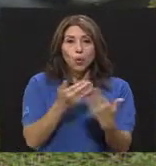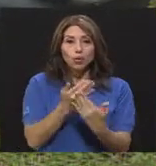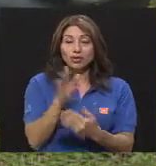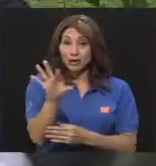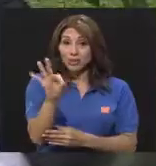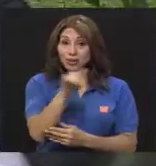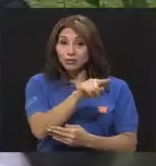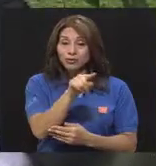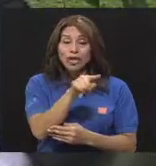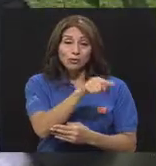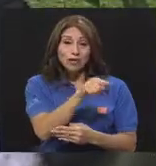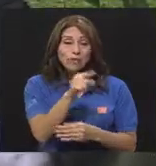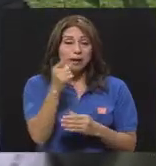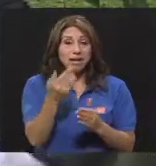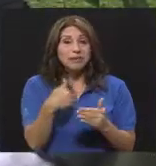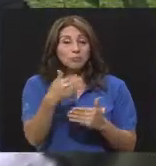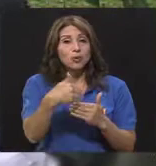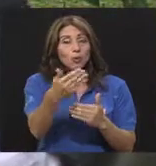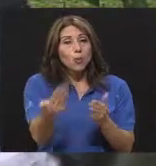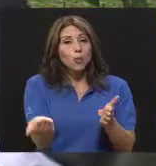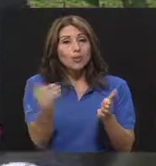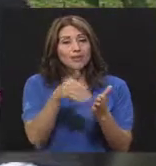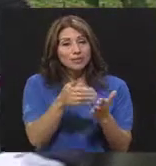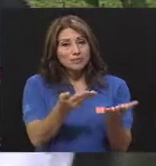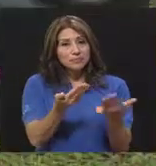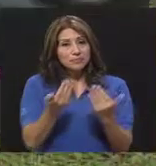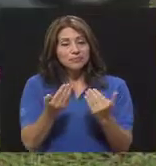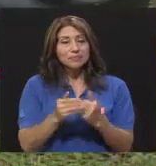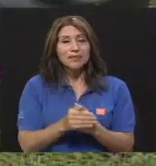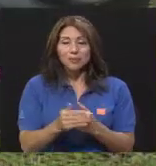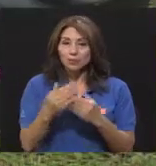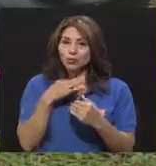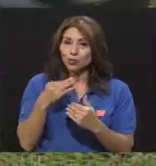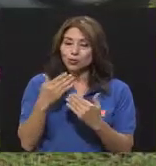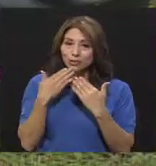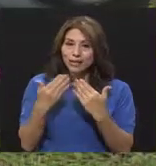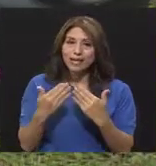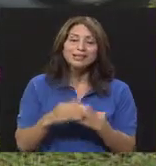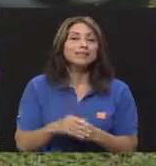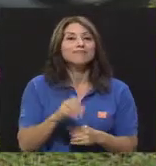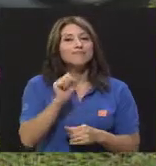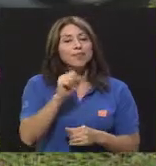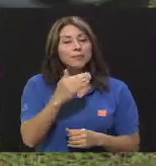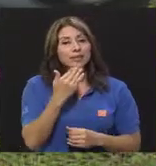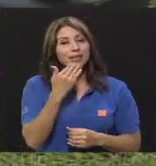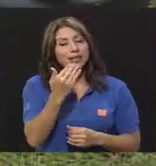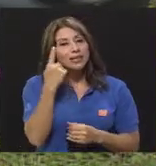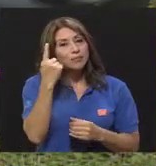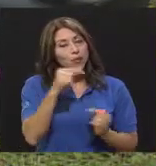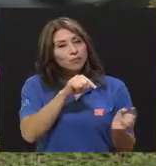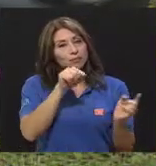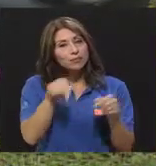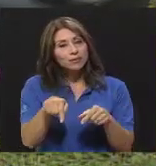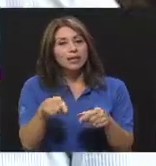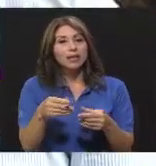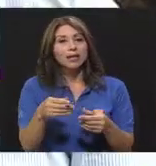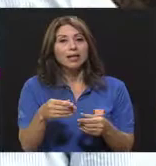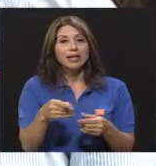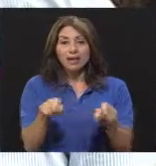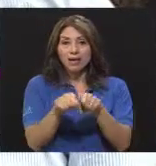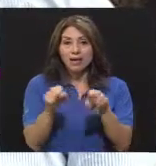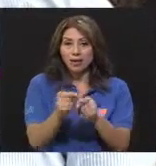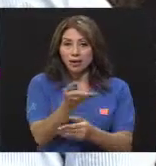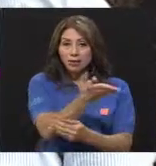próximamente, doctor. Mucho gusto. Muchas gracias. Sí, la verdad, muchas gracias por acompañarnos, doctor, el día de hoy y a ustedes